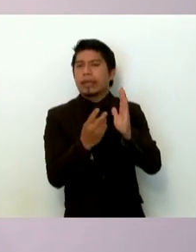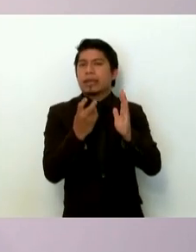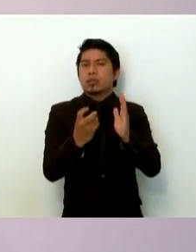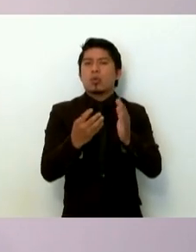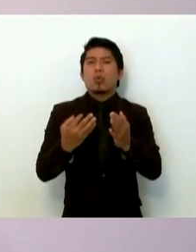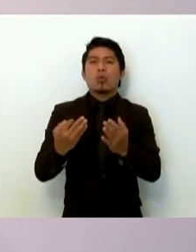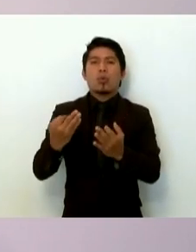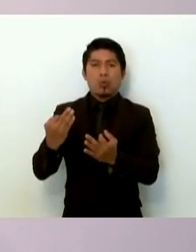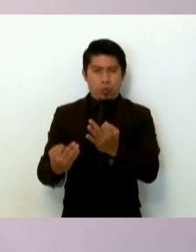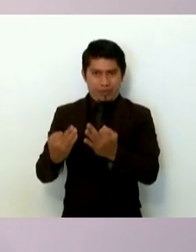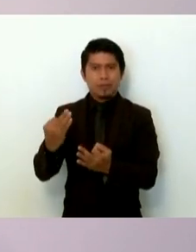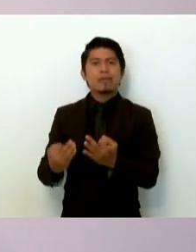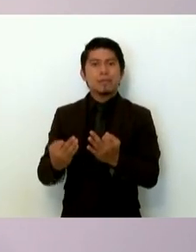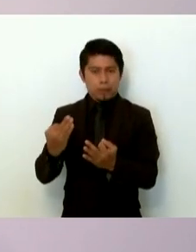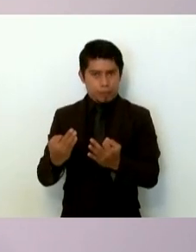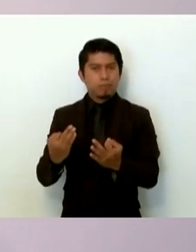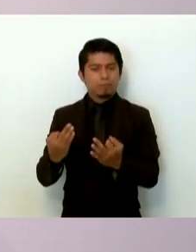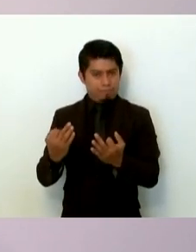judicializable.